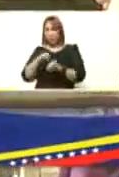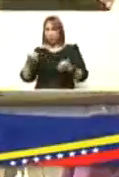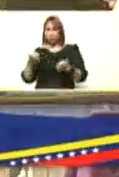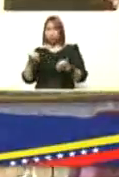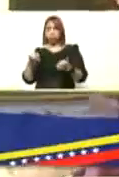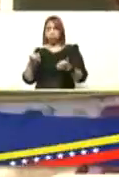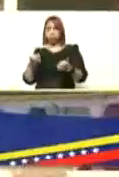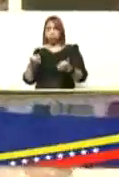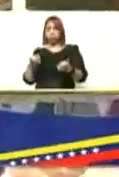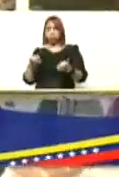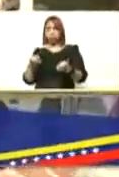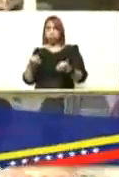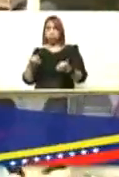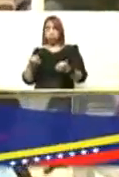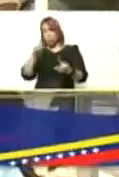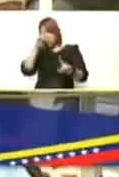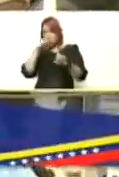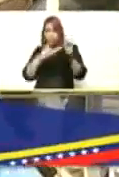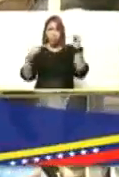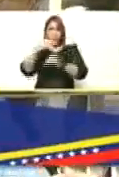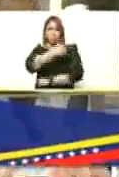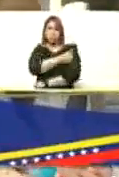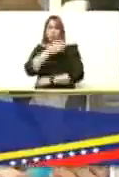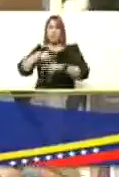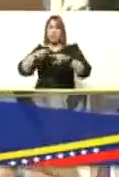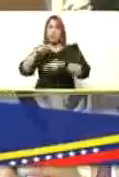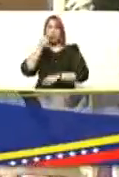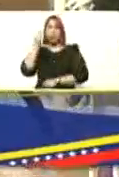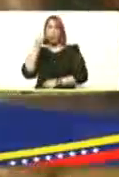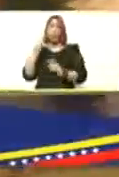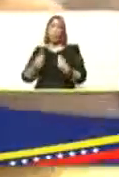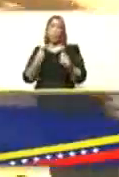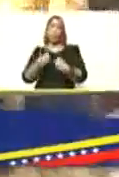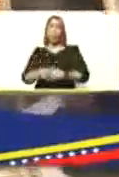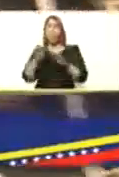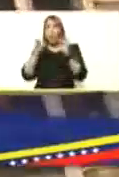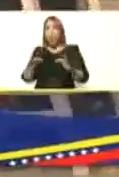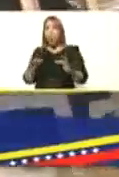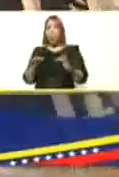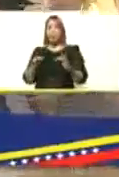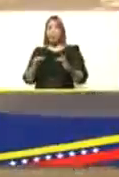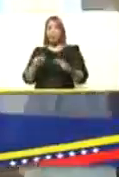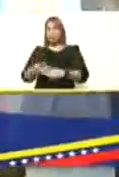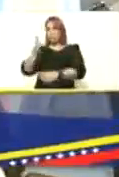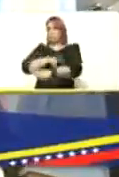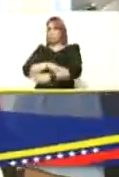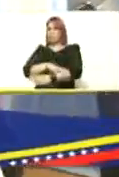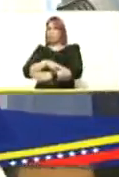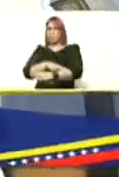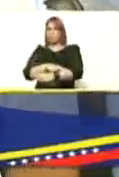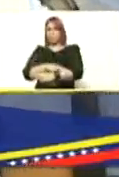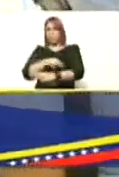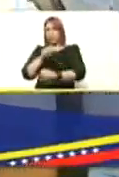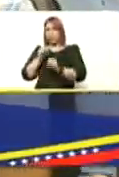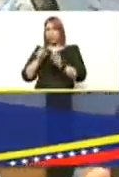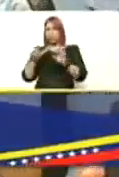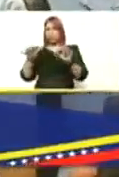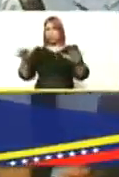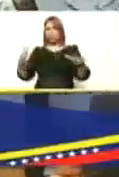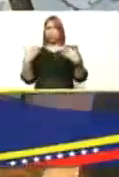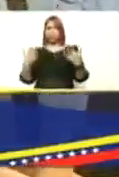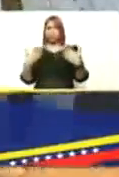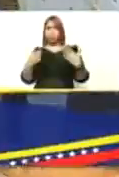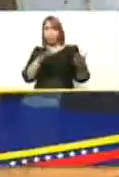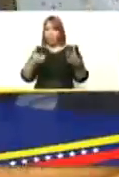esta meta se cumplió de la vacunación de niños niñas y jóvenes y como de manera dramática los casos y la severidad de los casos y los